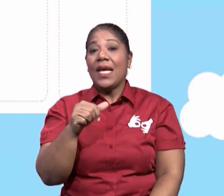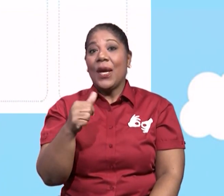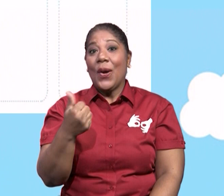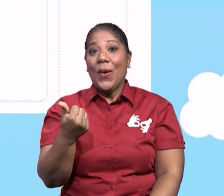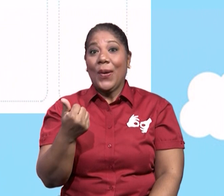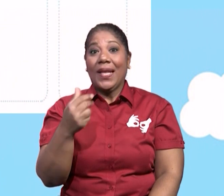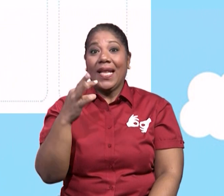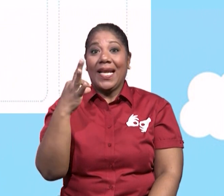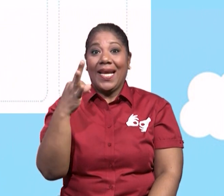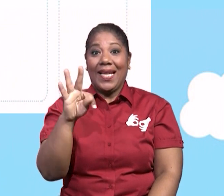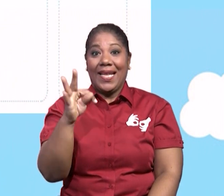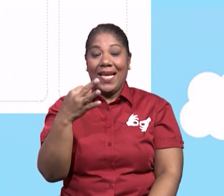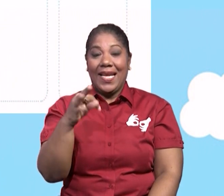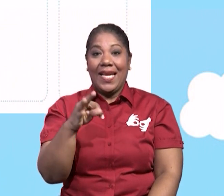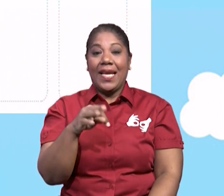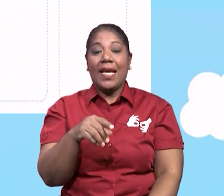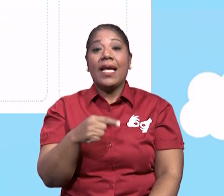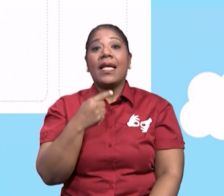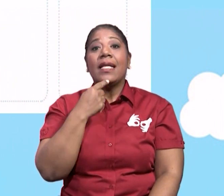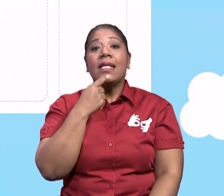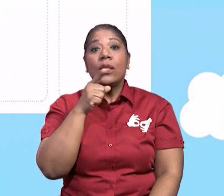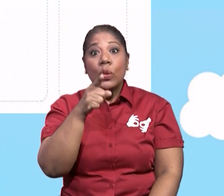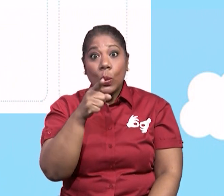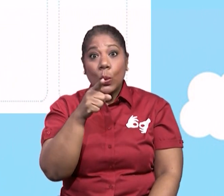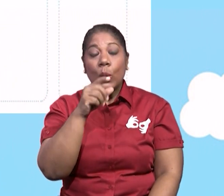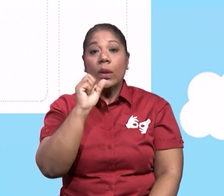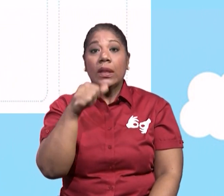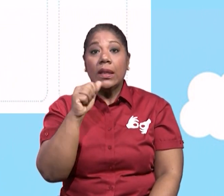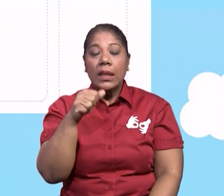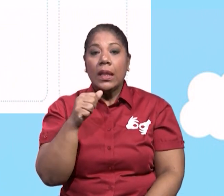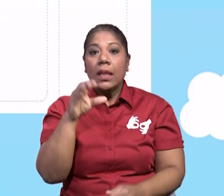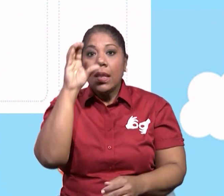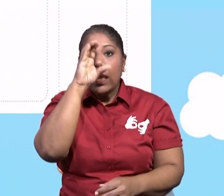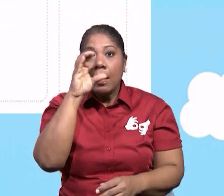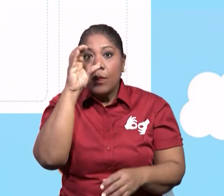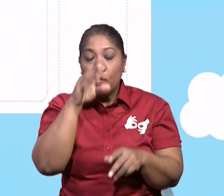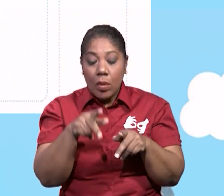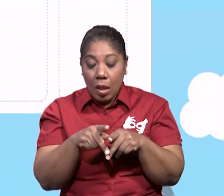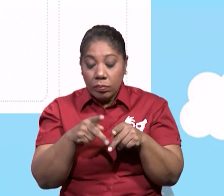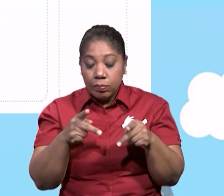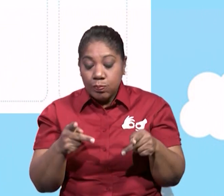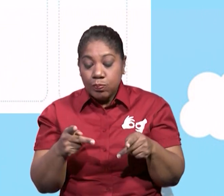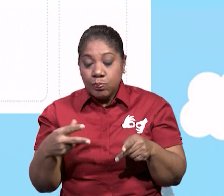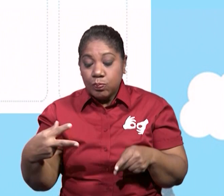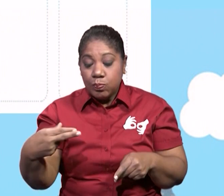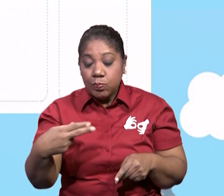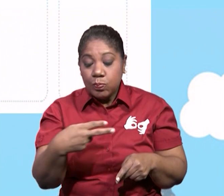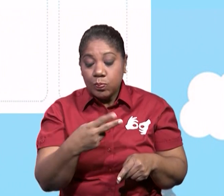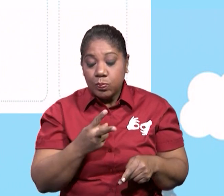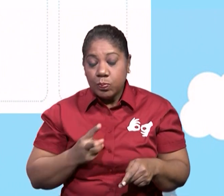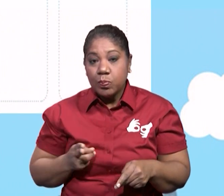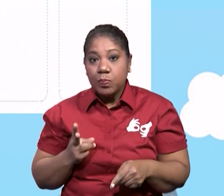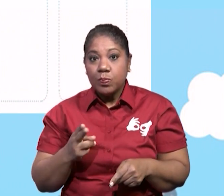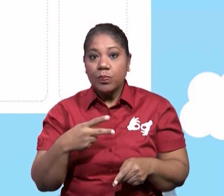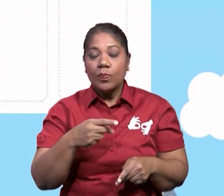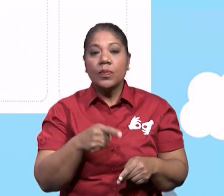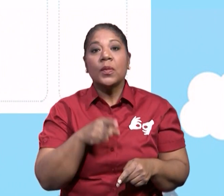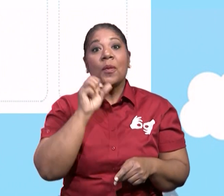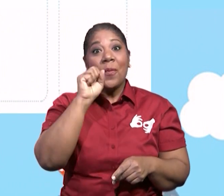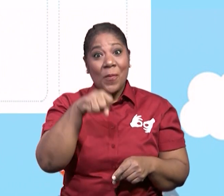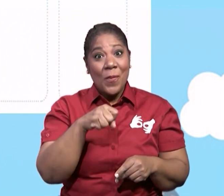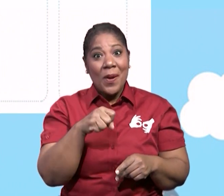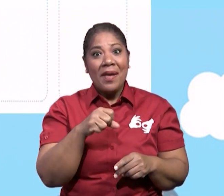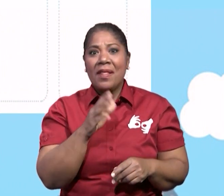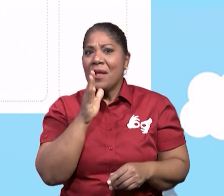16. Solicítele al niño que pegue recorte o dibuje diferentes viviendas